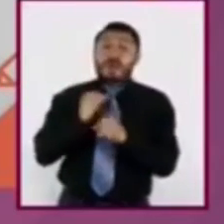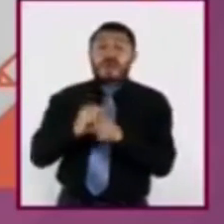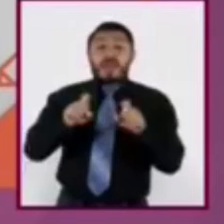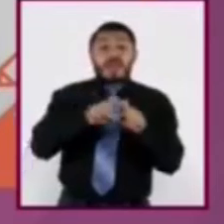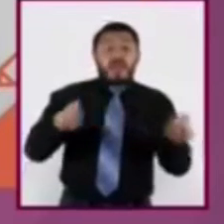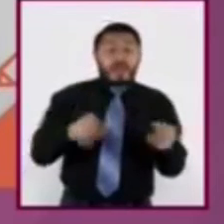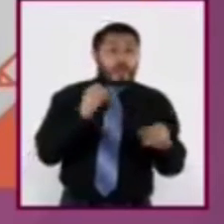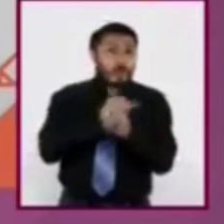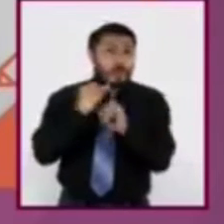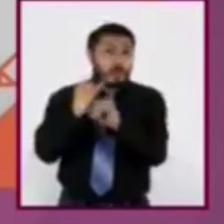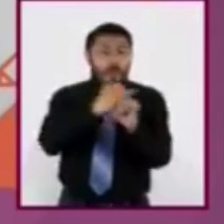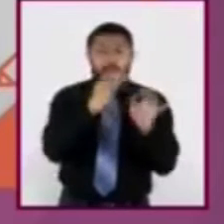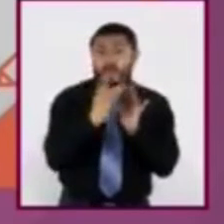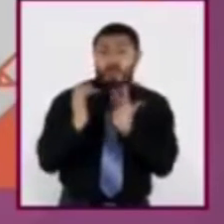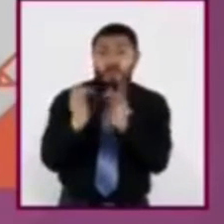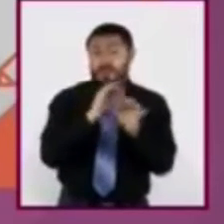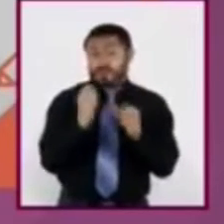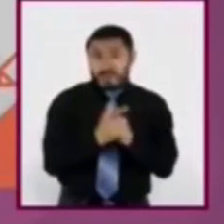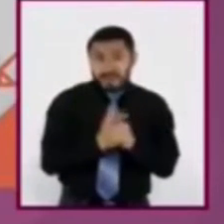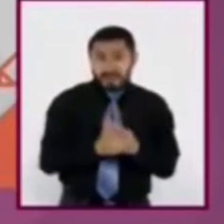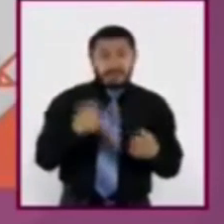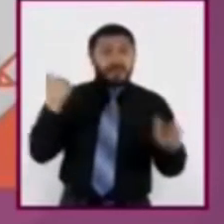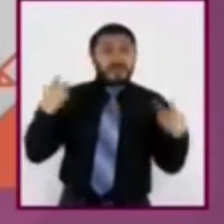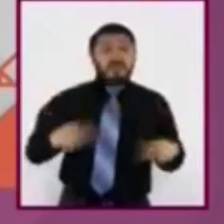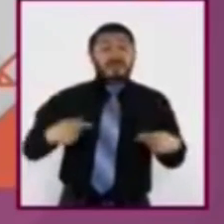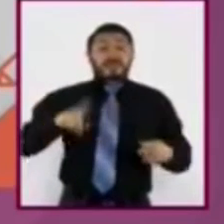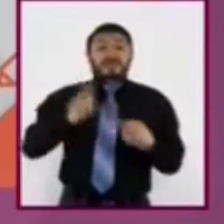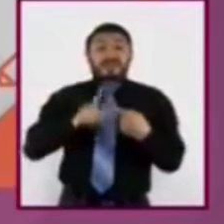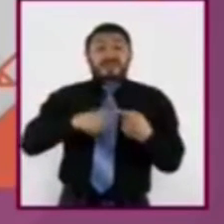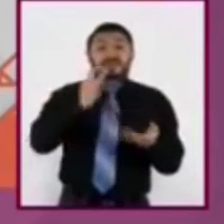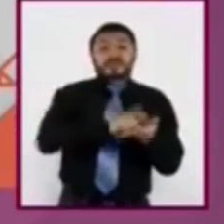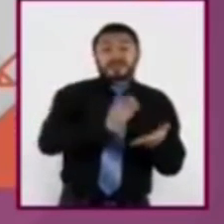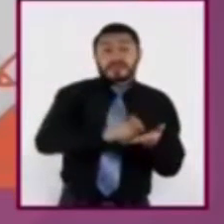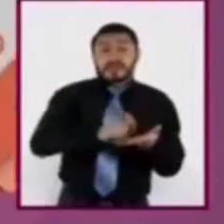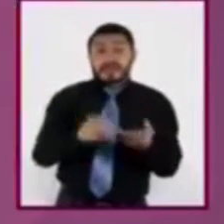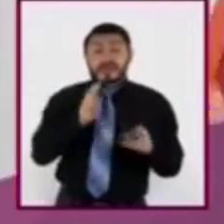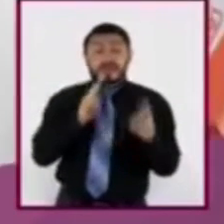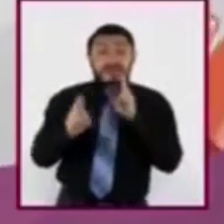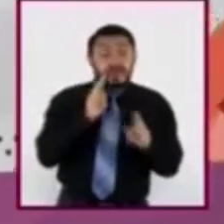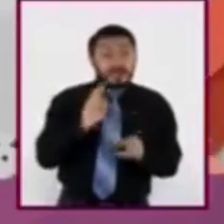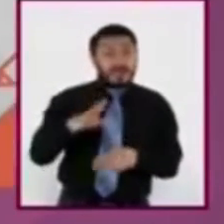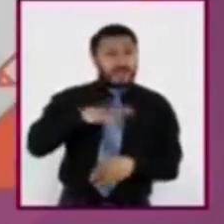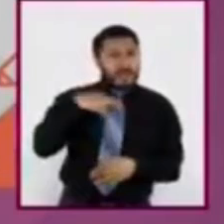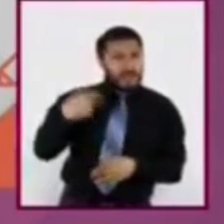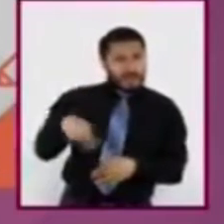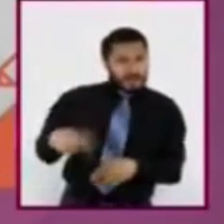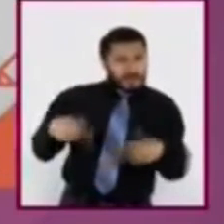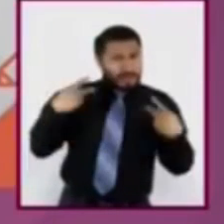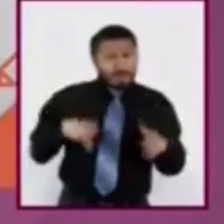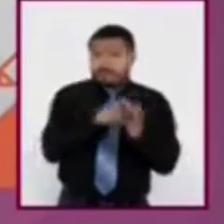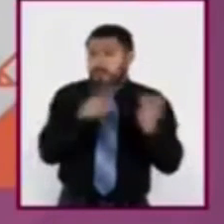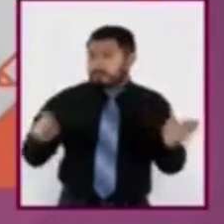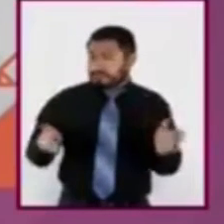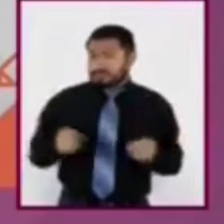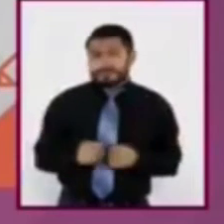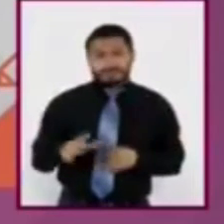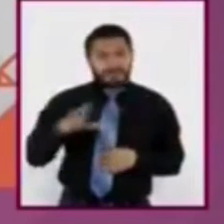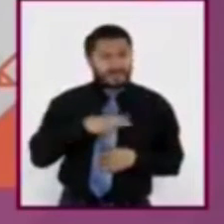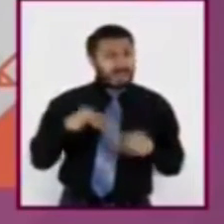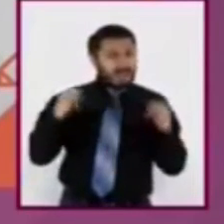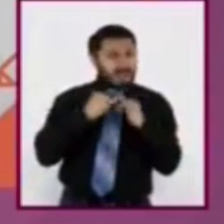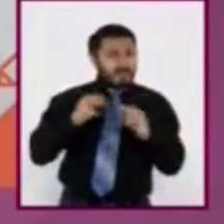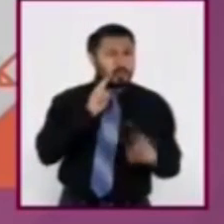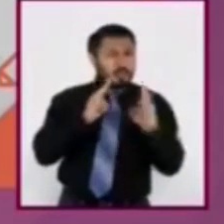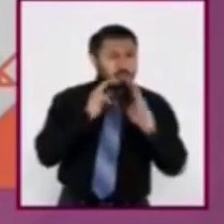social? ¿Quién escribió la nota? ¿Tiene el nombre del periodista? ¿Aparece una agencia de